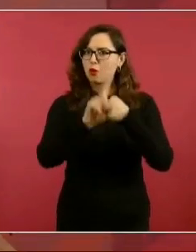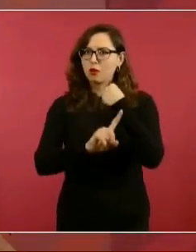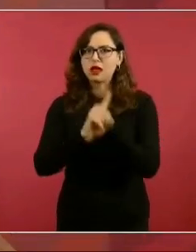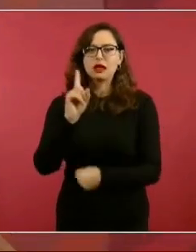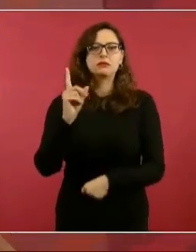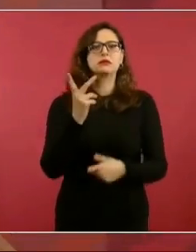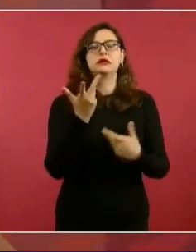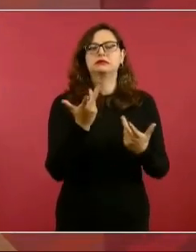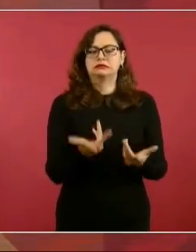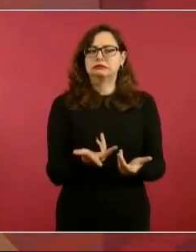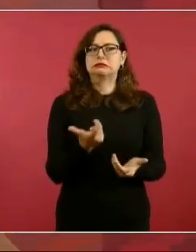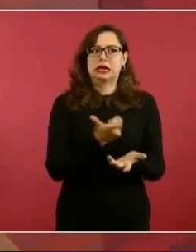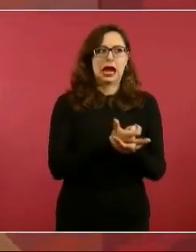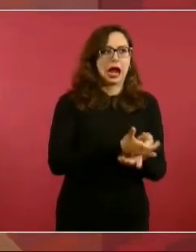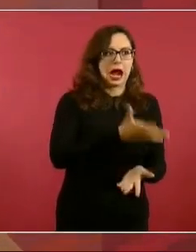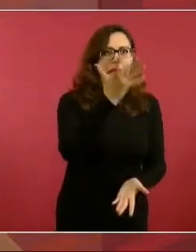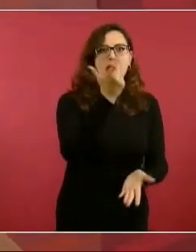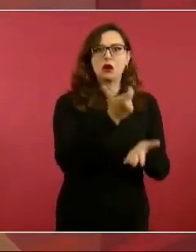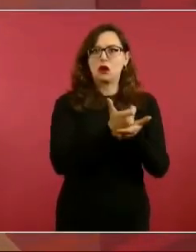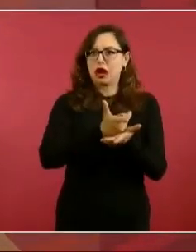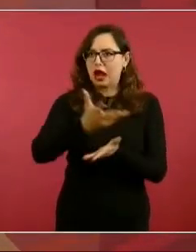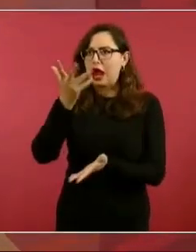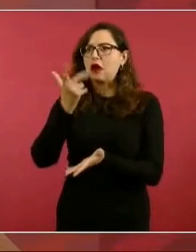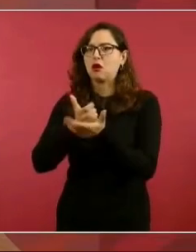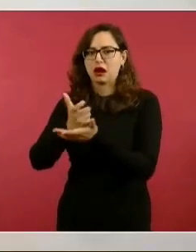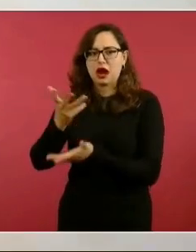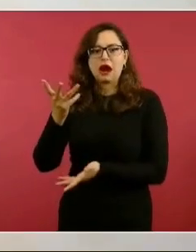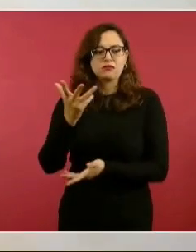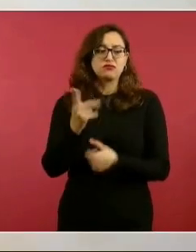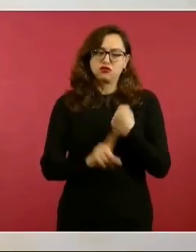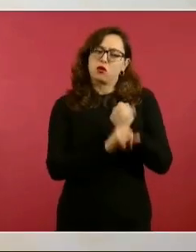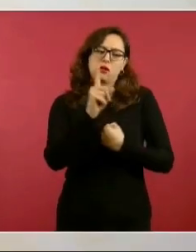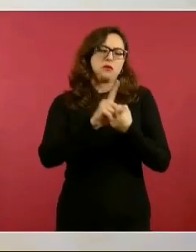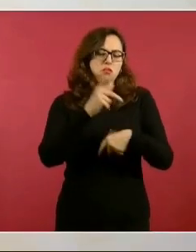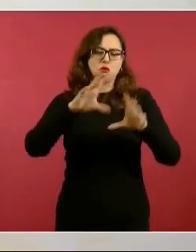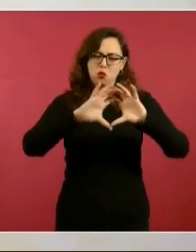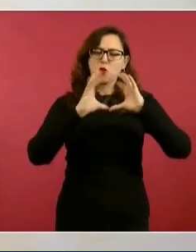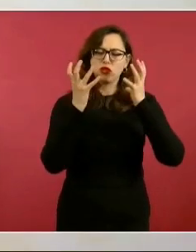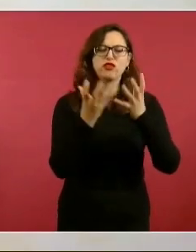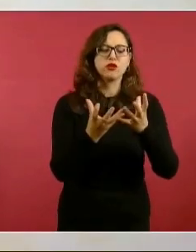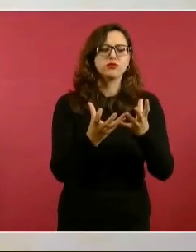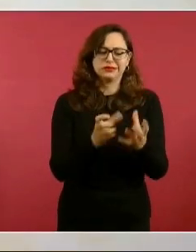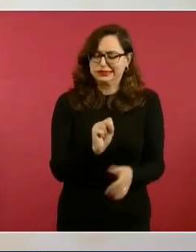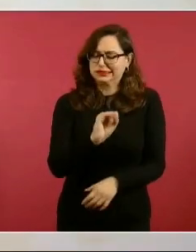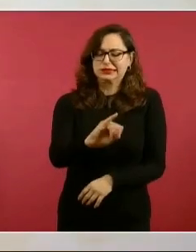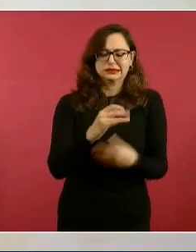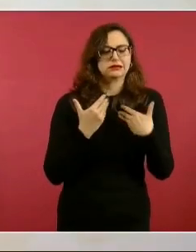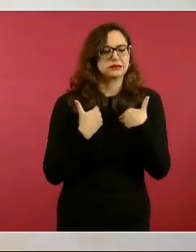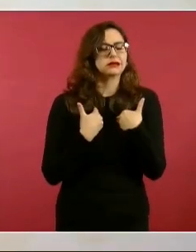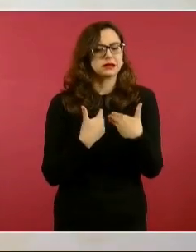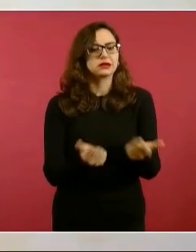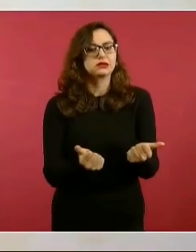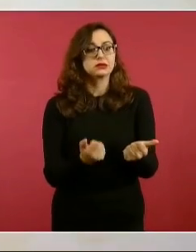materias primas en el mundo, porque es una inflación mundial, pero